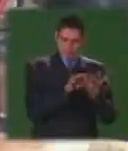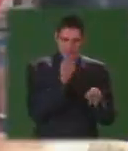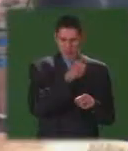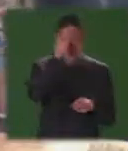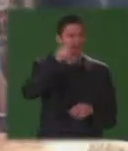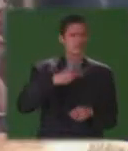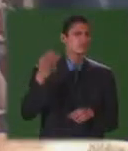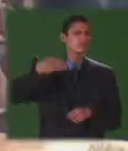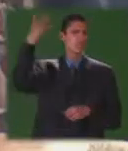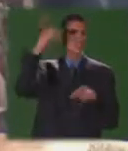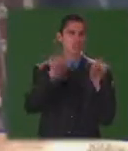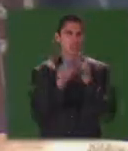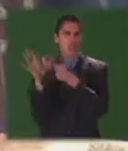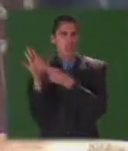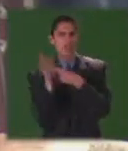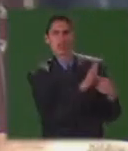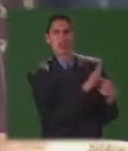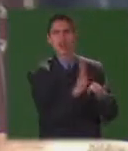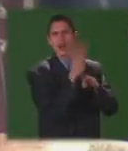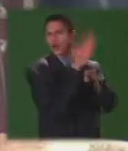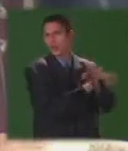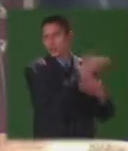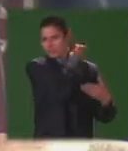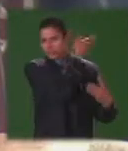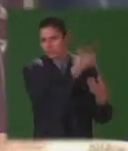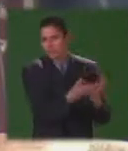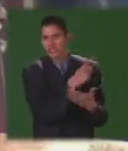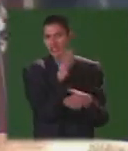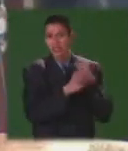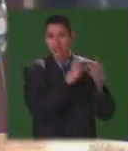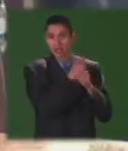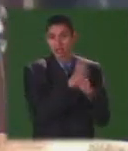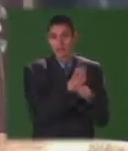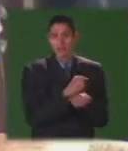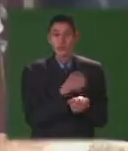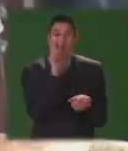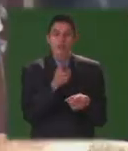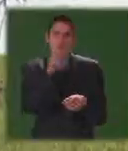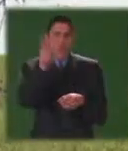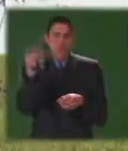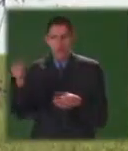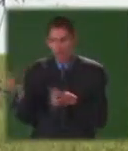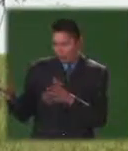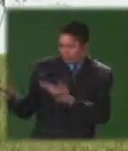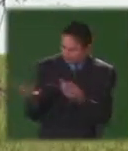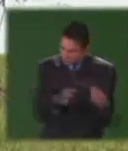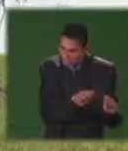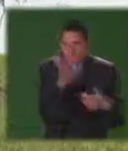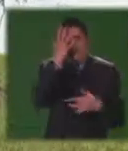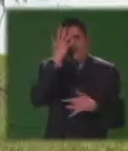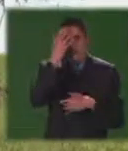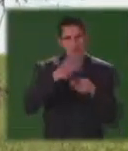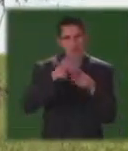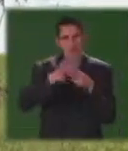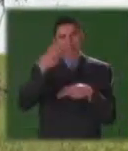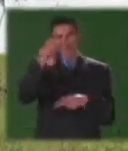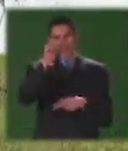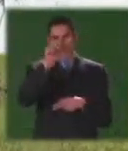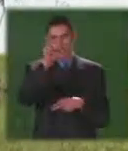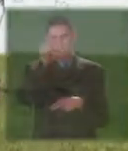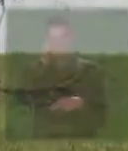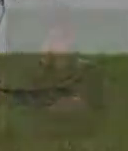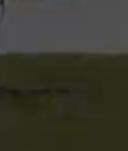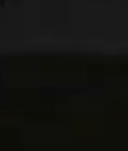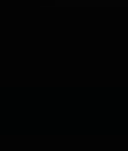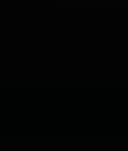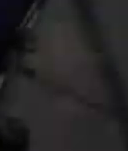mismos y pretenden dejar en el olvido el aislamiento al cual fueron sometidos por recibir en sus cálidas tierras gente que padecía del mal